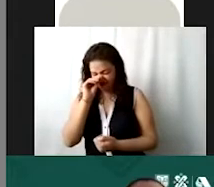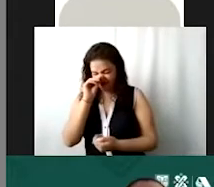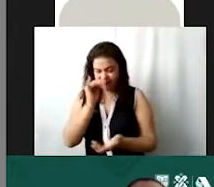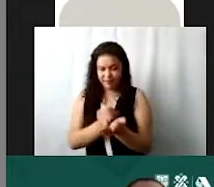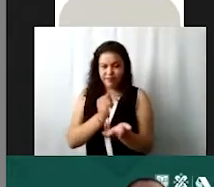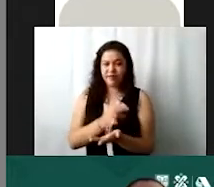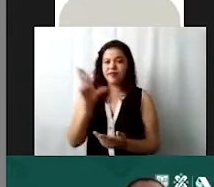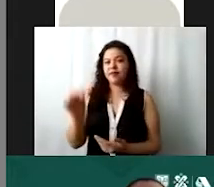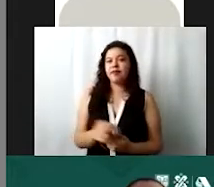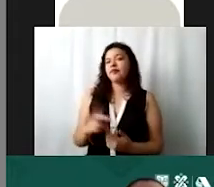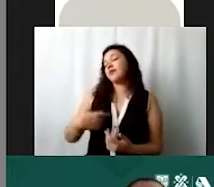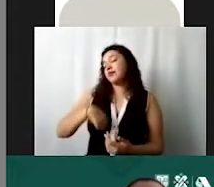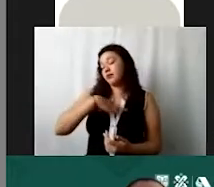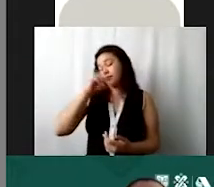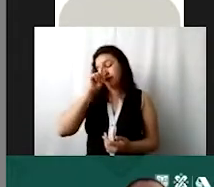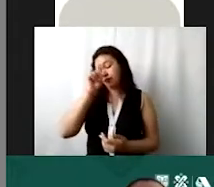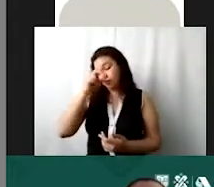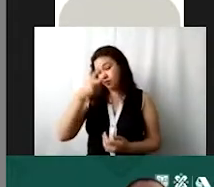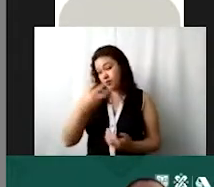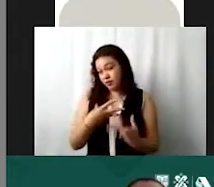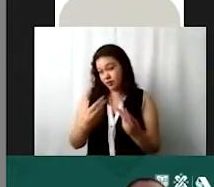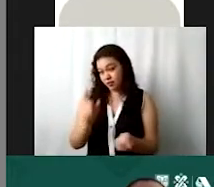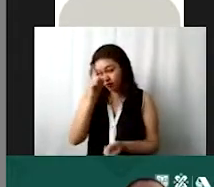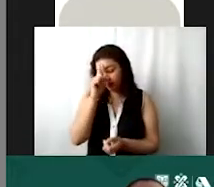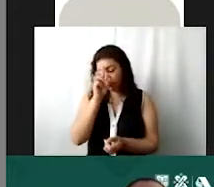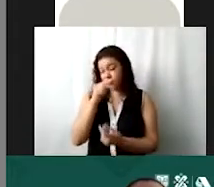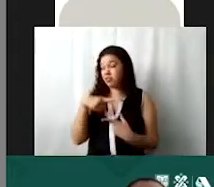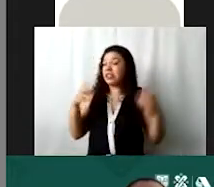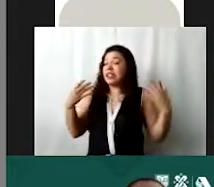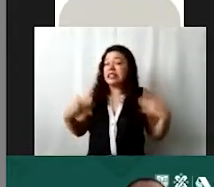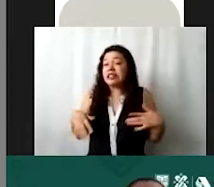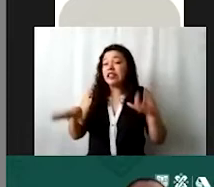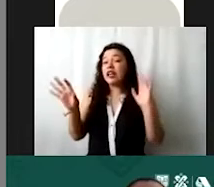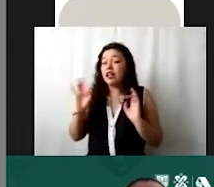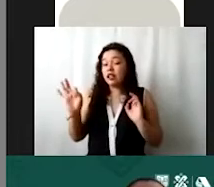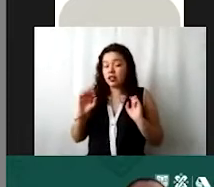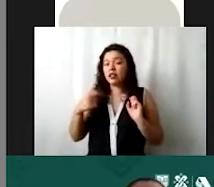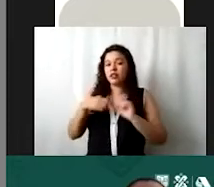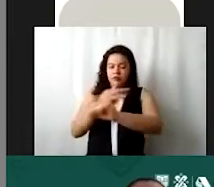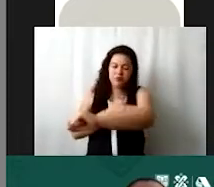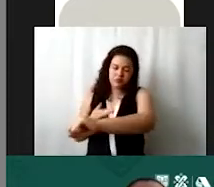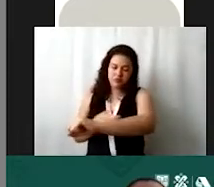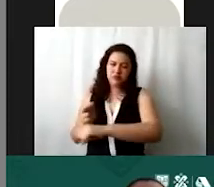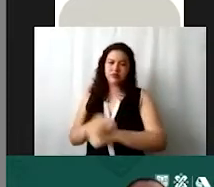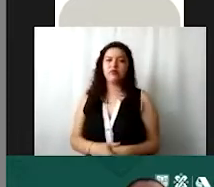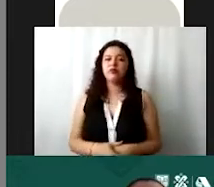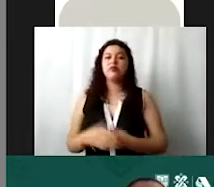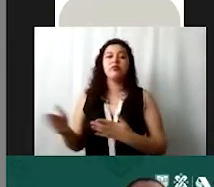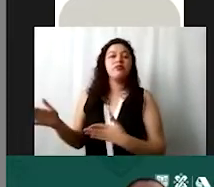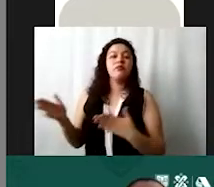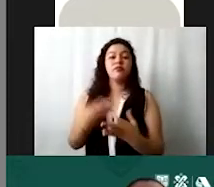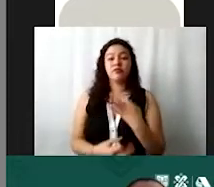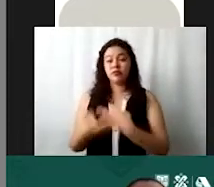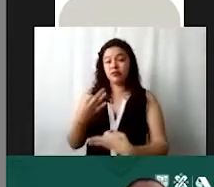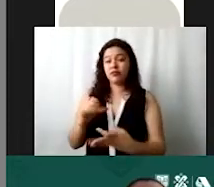recomienda que no realicen este tipo de gastos, pero si llegaran a tenerlos, pues aquí los registran. Y todo lo demás, todos los